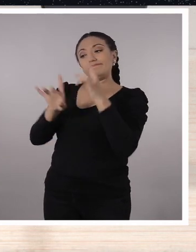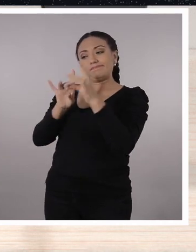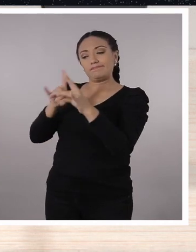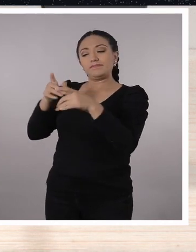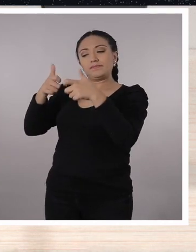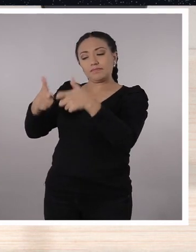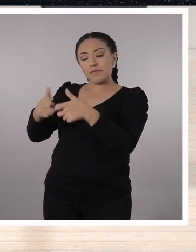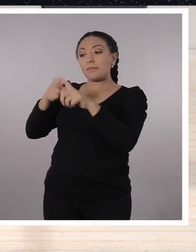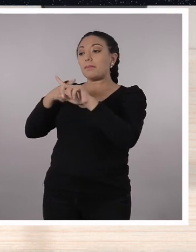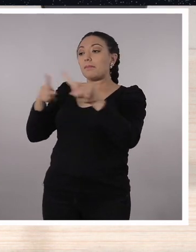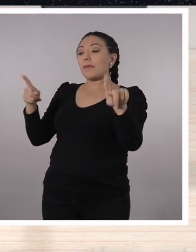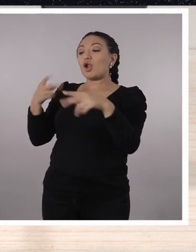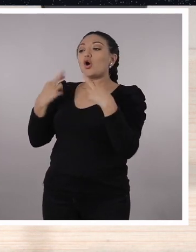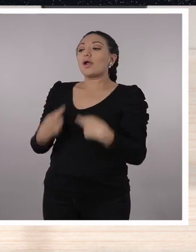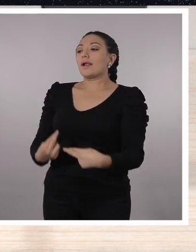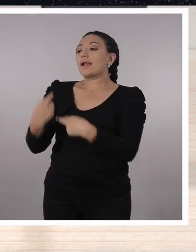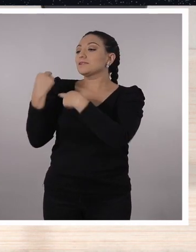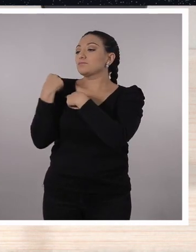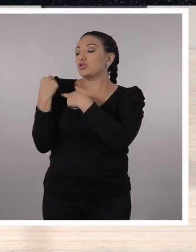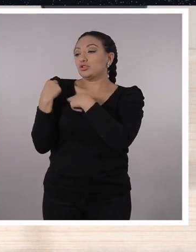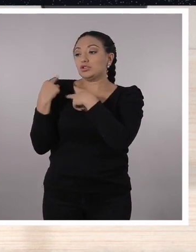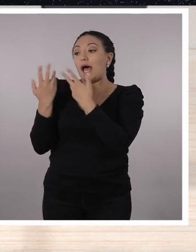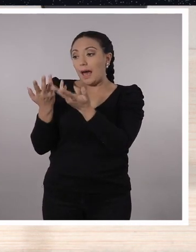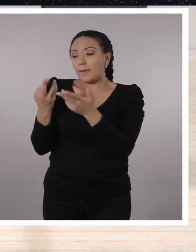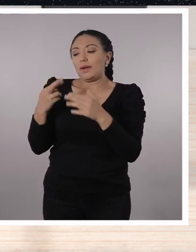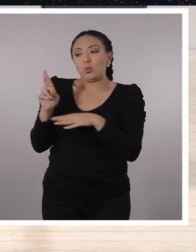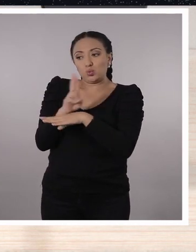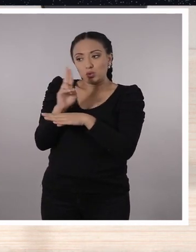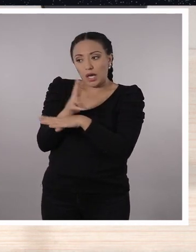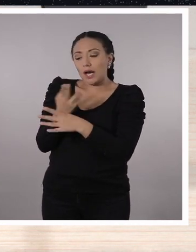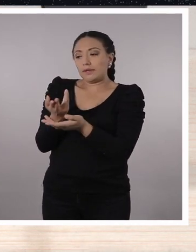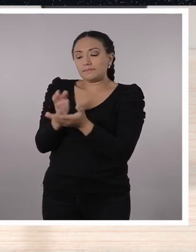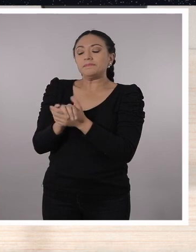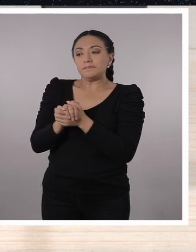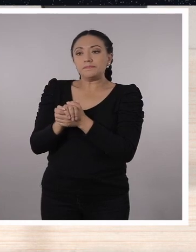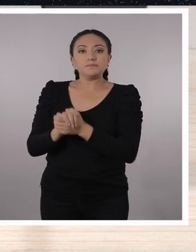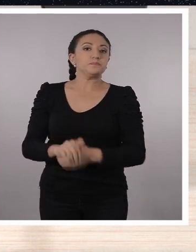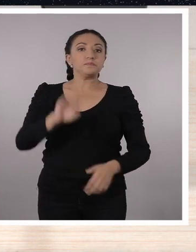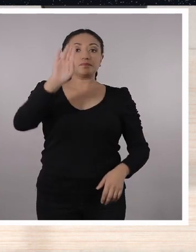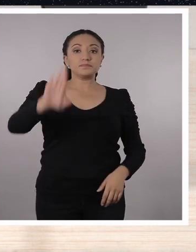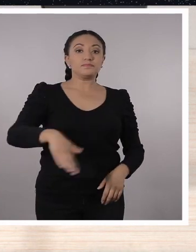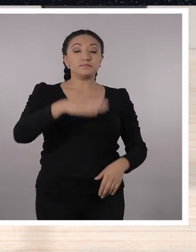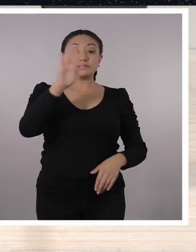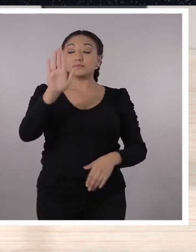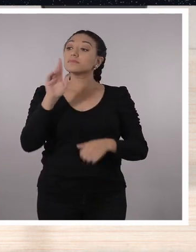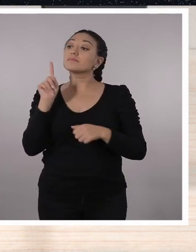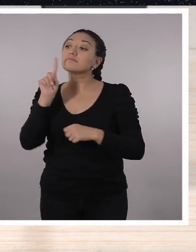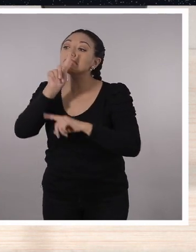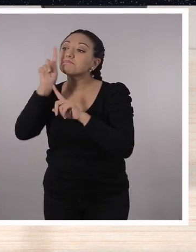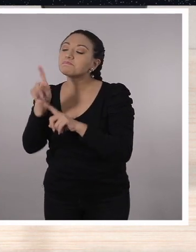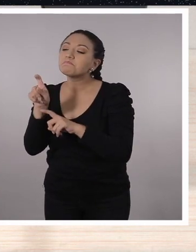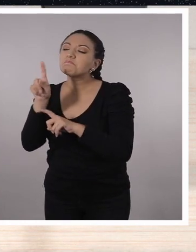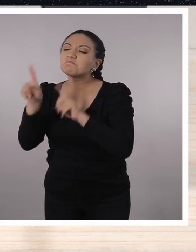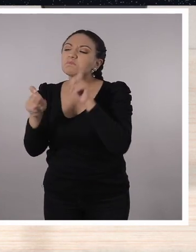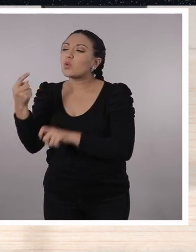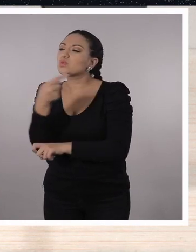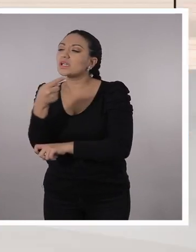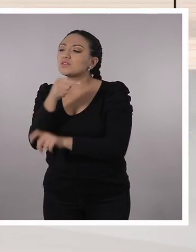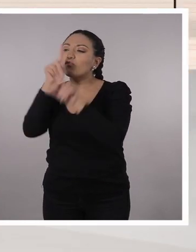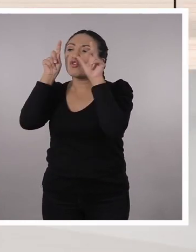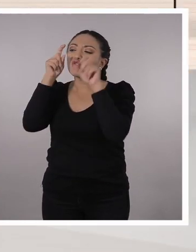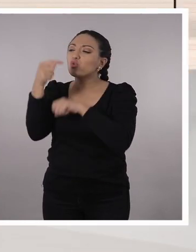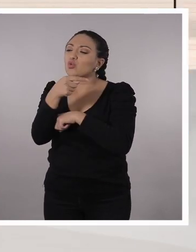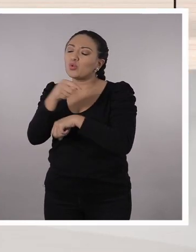Perfecto. Sin embargo, siempre con el uso responsable de los recursos, ¿no es cierto? Y vamos con la tercera parte de la rutina. ¿Qué